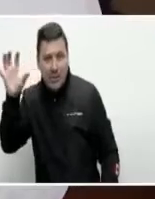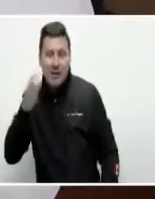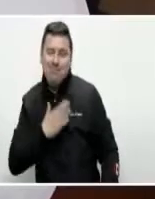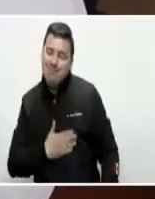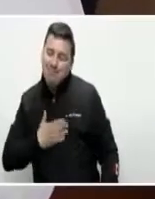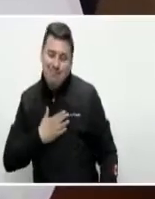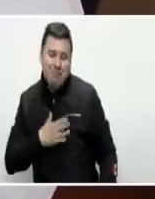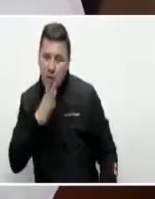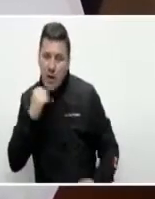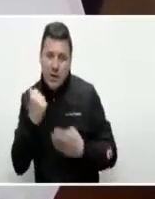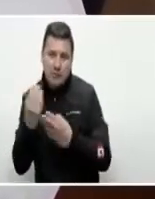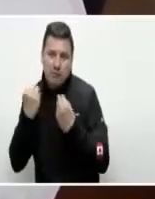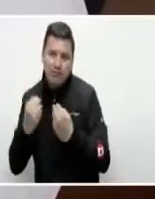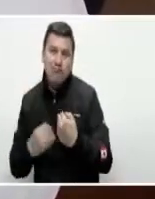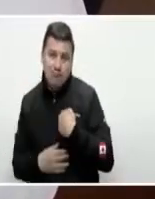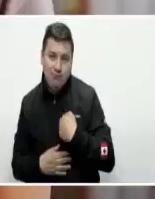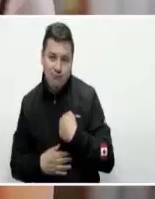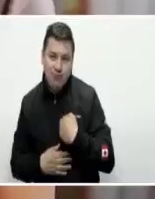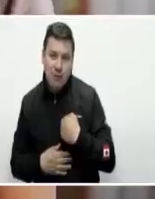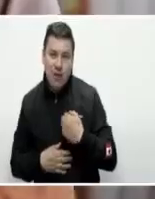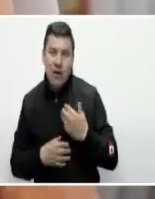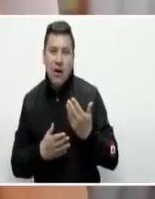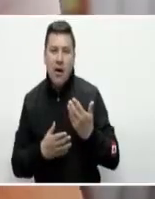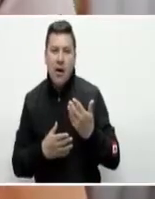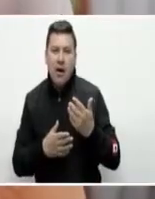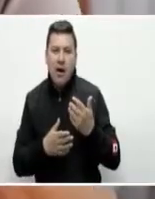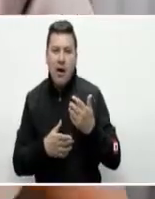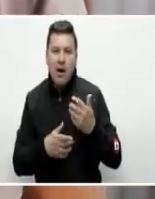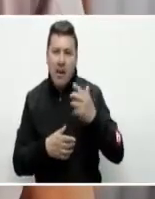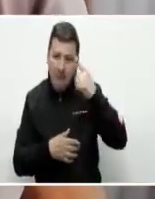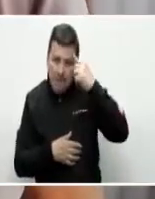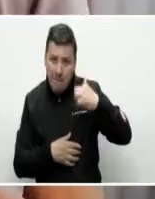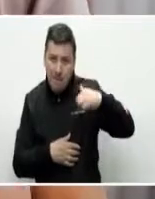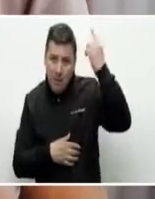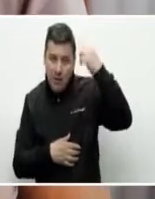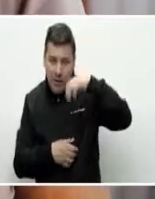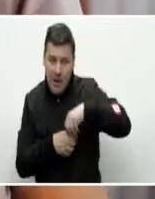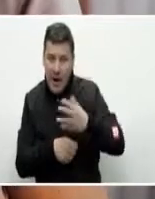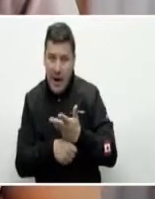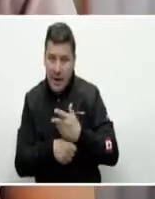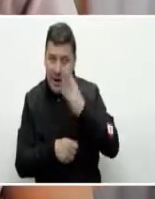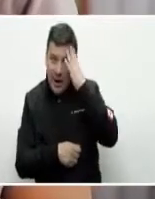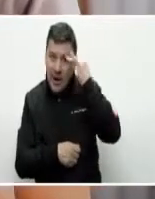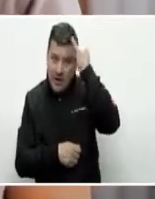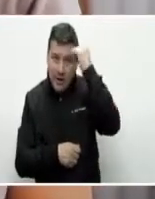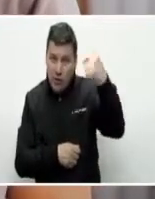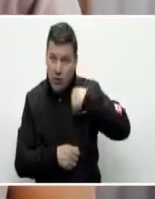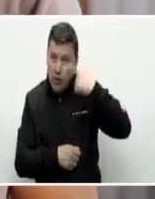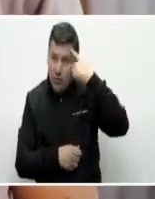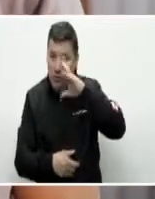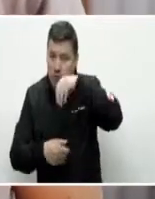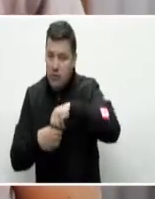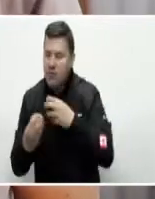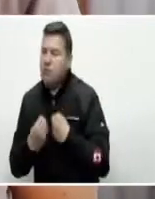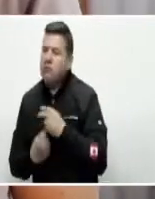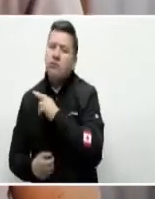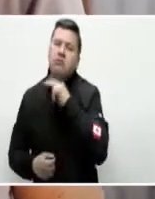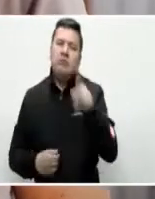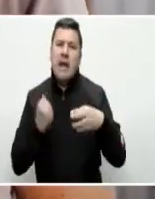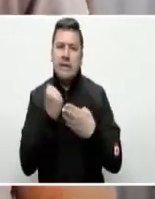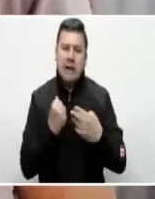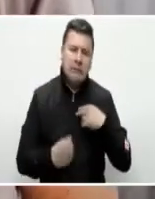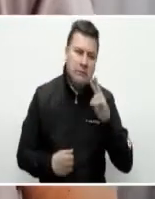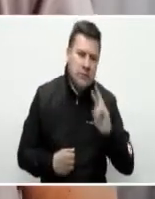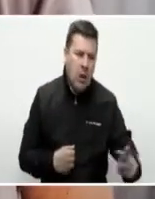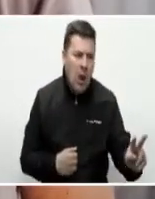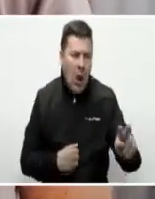lamentablemente. Yo hago parte de la Cámara de las Profesiones de Arte en Haití y cuando vi lo que el SENA